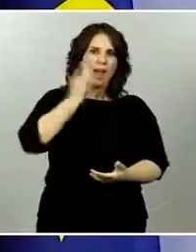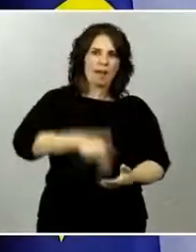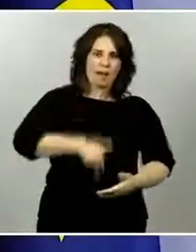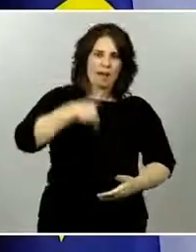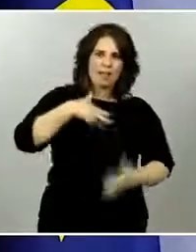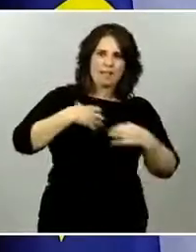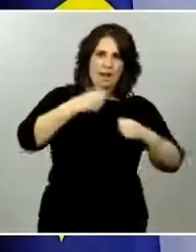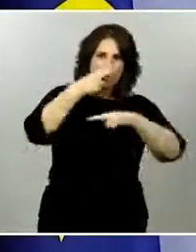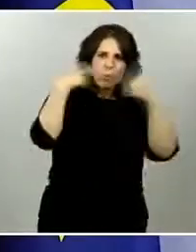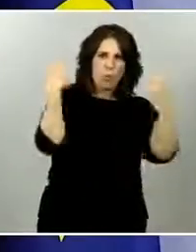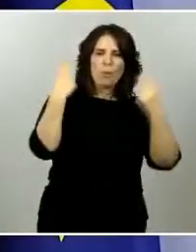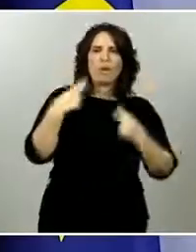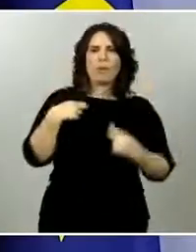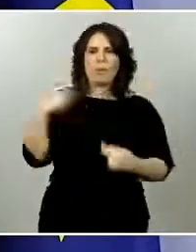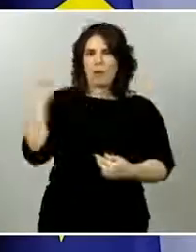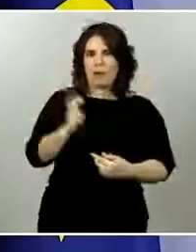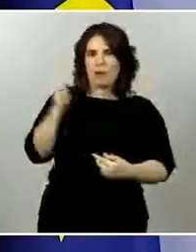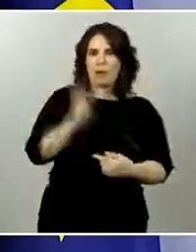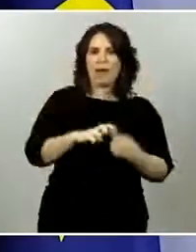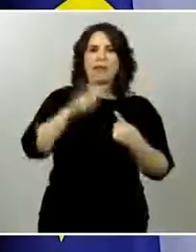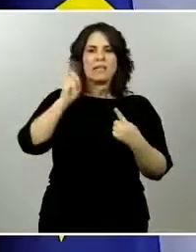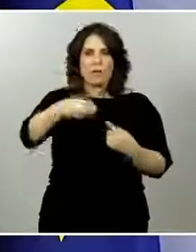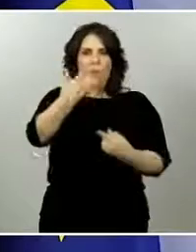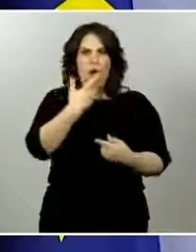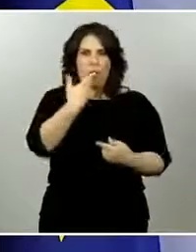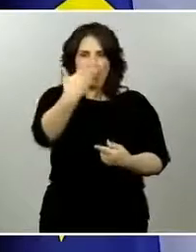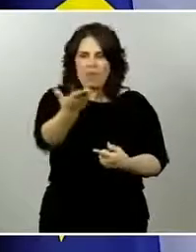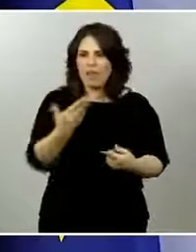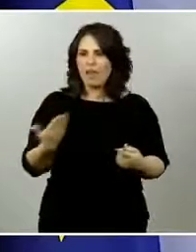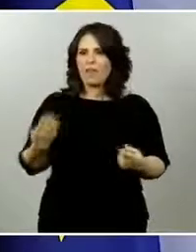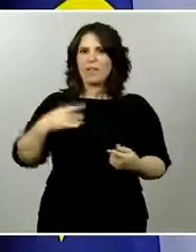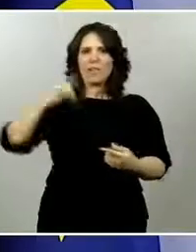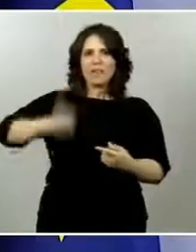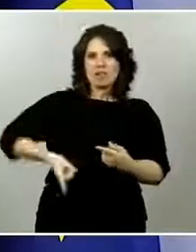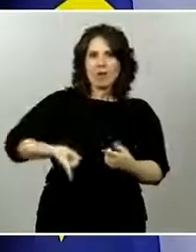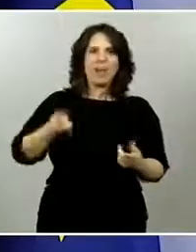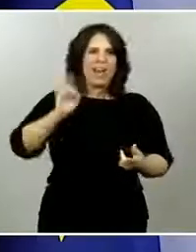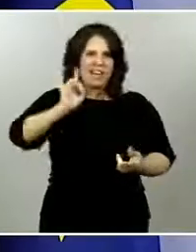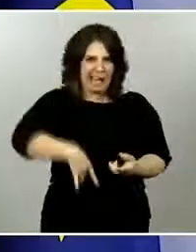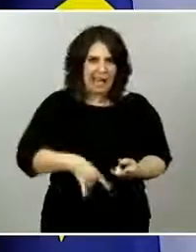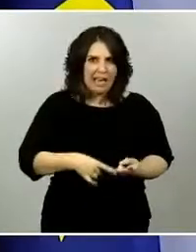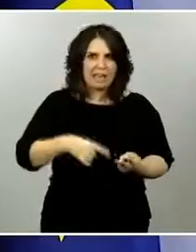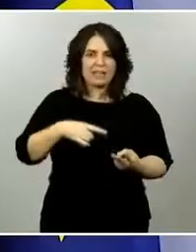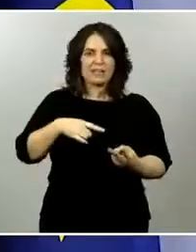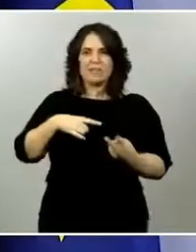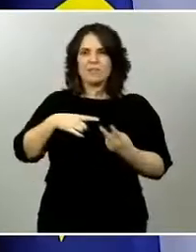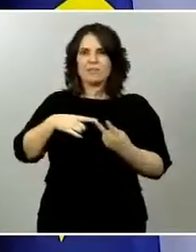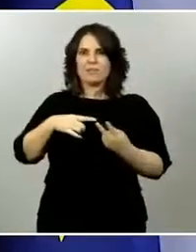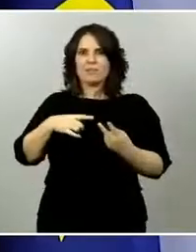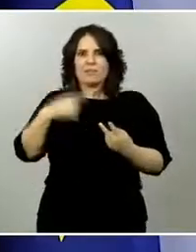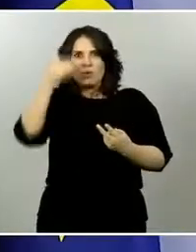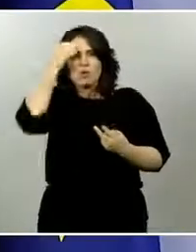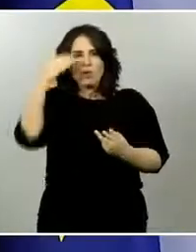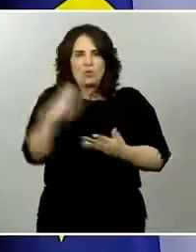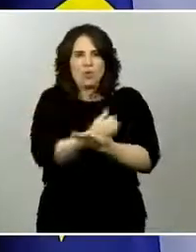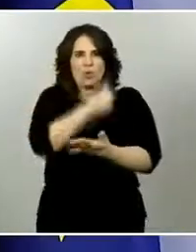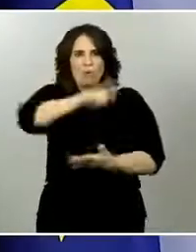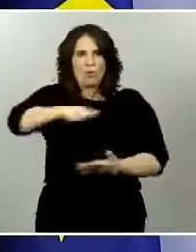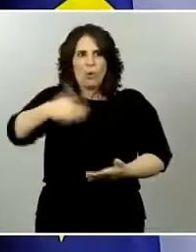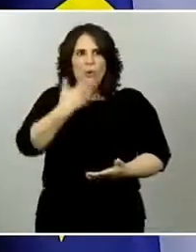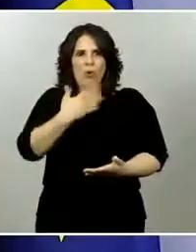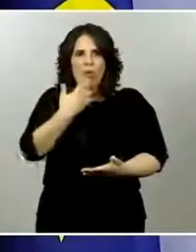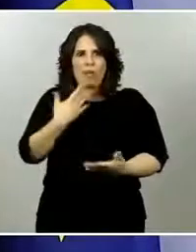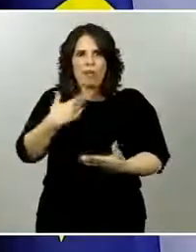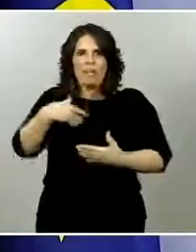encuadrados en la Dirección de General de Salud Pública, que es quien al final me lleva el informe. Todo el mundo conoce quién es la directora general de Salud Pública, todo el mundo conoce porque comparece